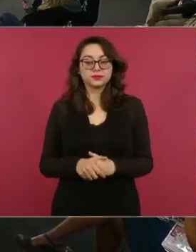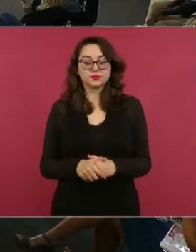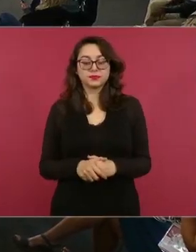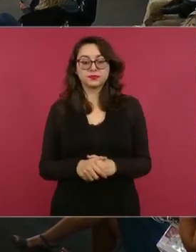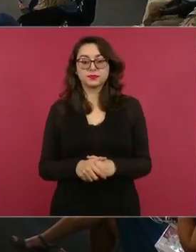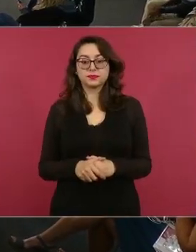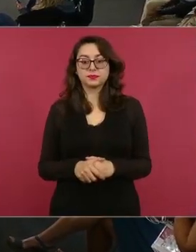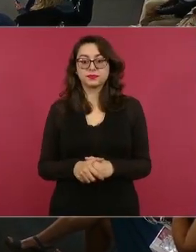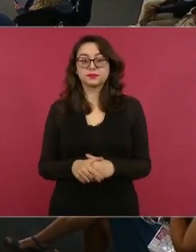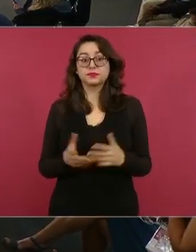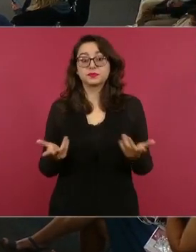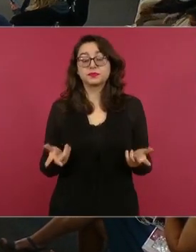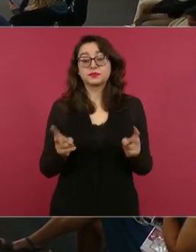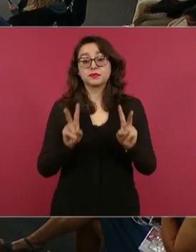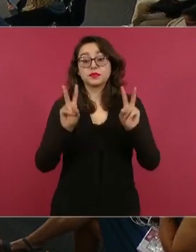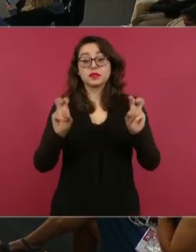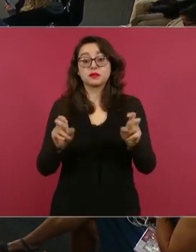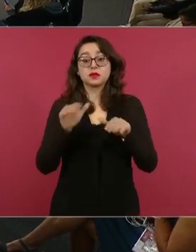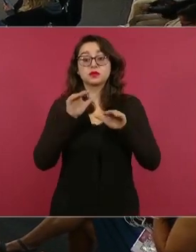reciclaje pues aquí está